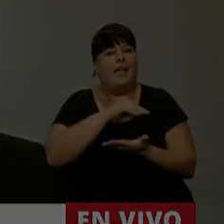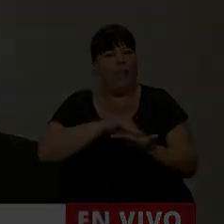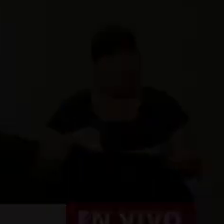sarghini gracias